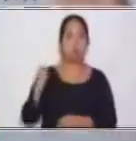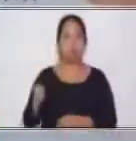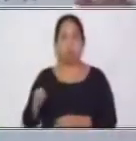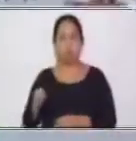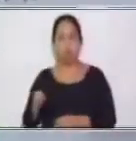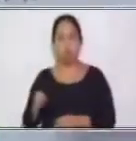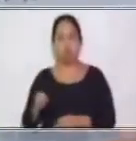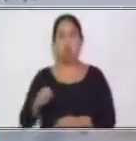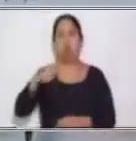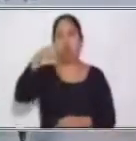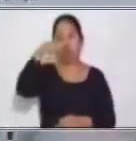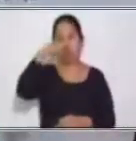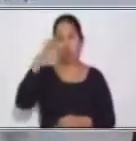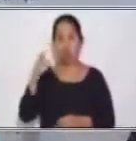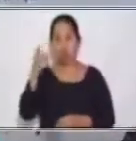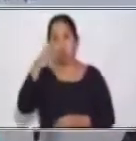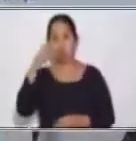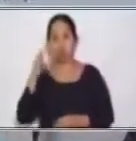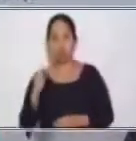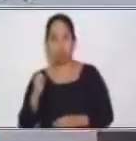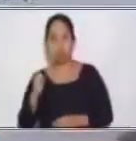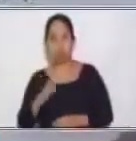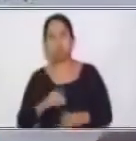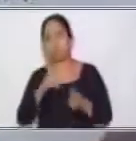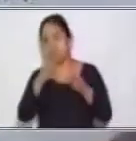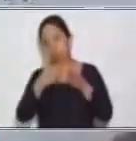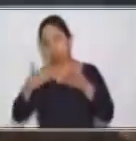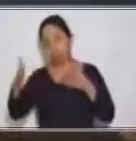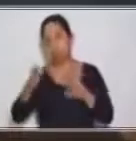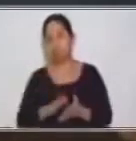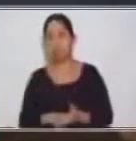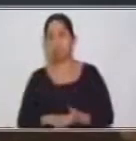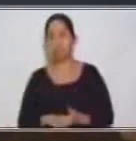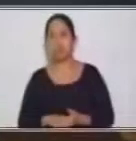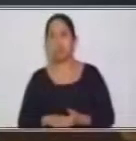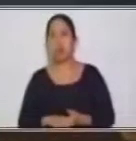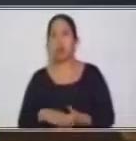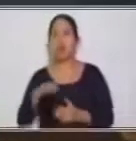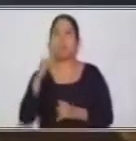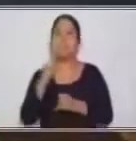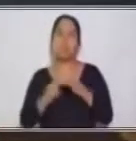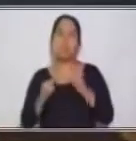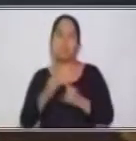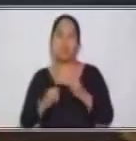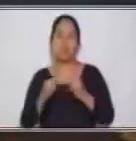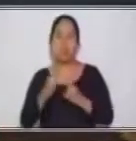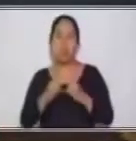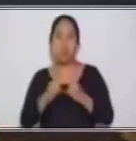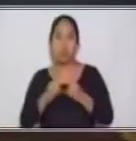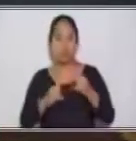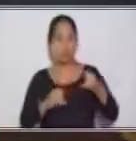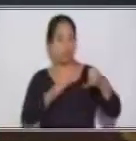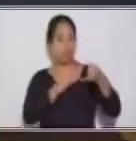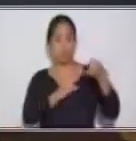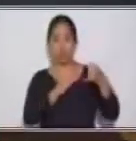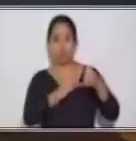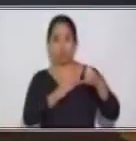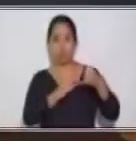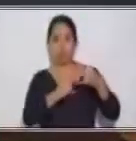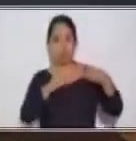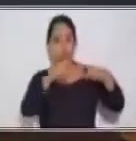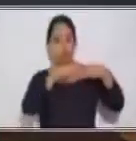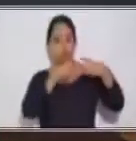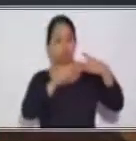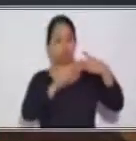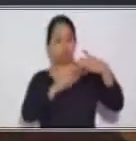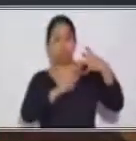Le vamos a agregar el por. Y por último, el agente. Dirán ustedes desde casa, profesor